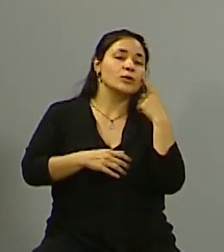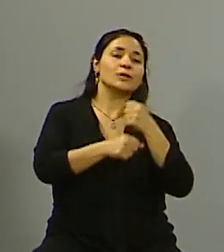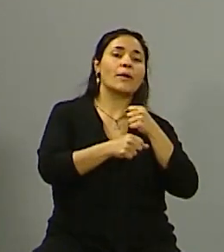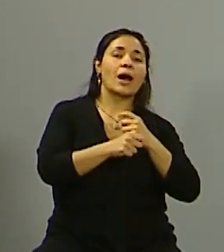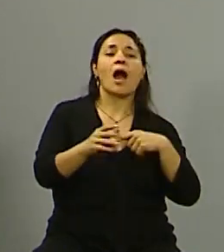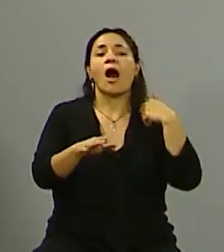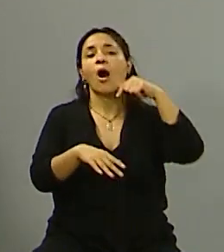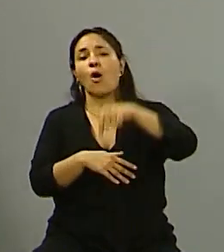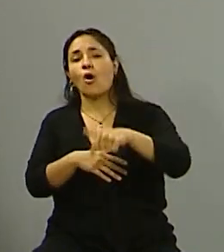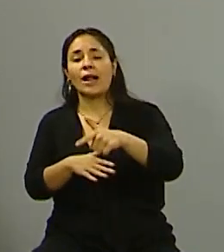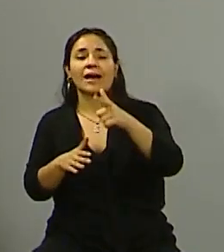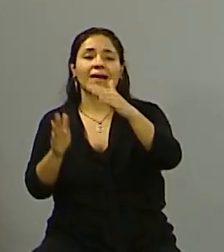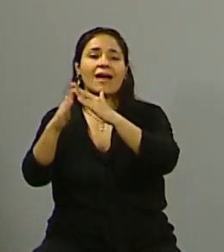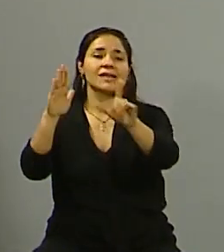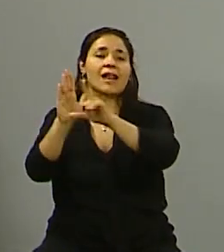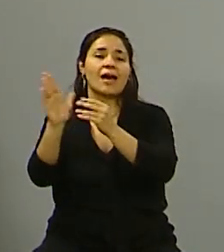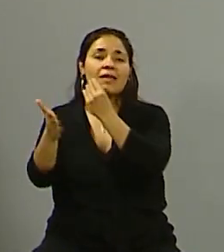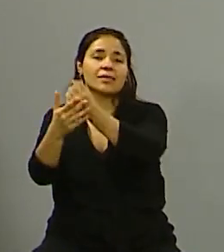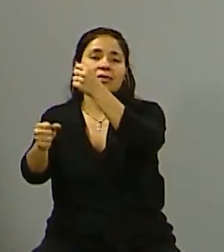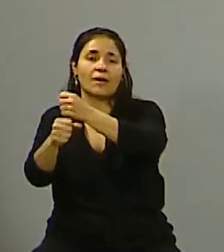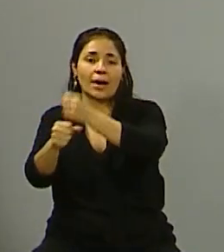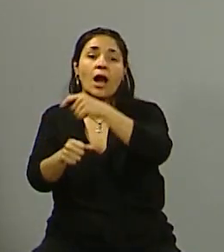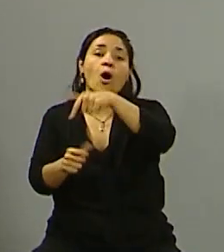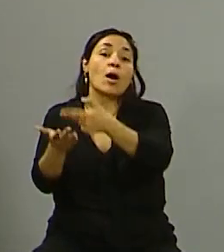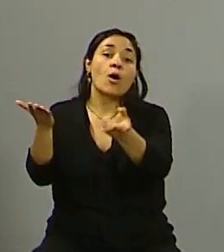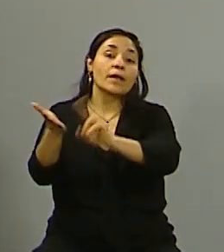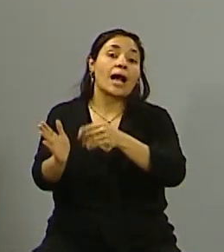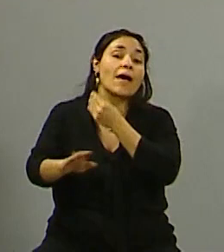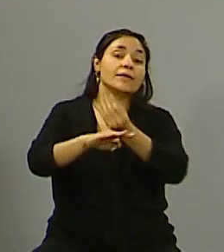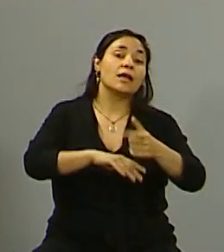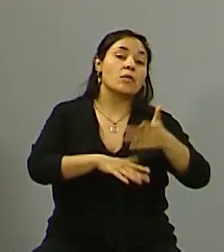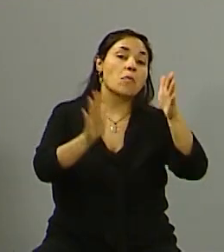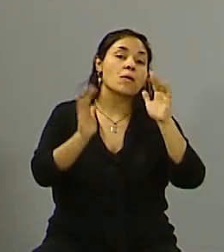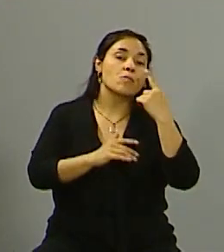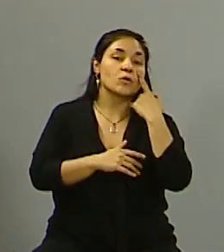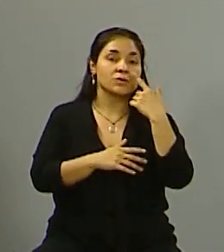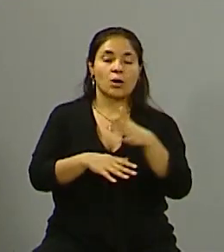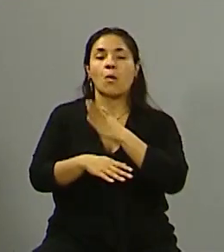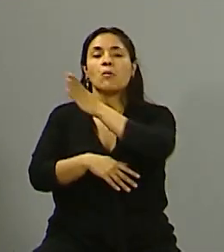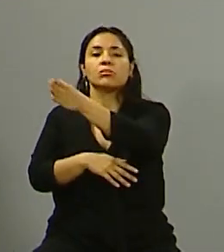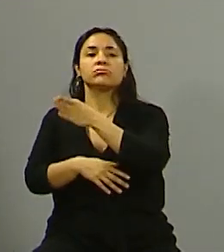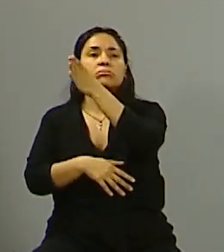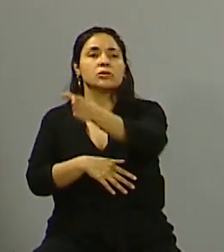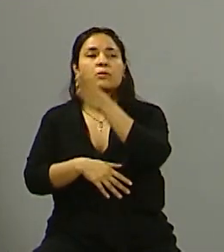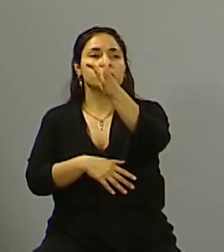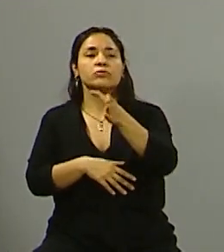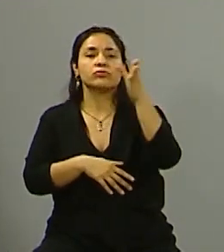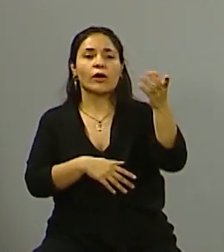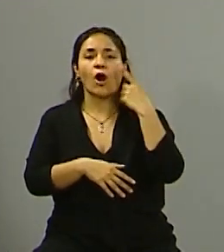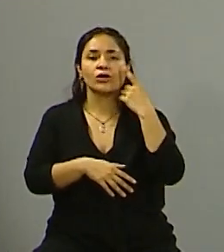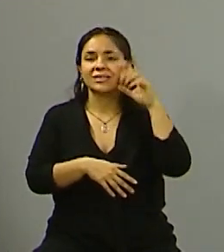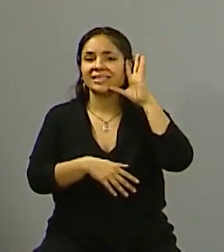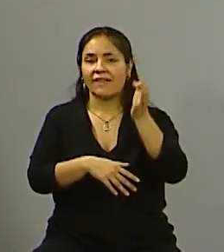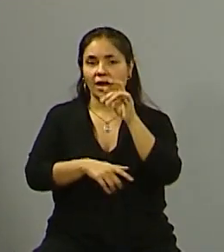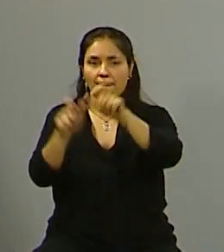sos el candidato intendente y esto te lleva a caminar todos los barrios. Cada zona siempre tiene una demanda, pero vos donde entendés que la gente tiene